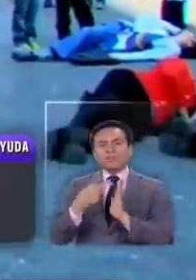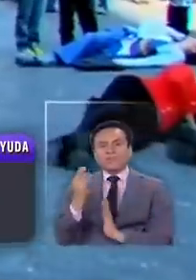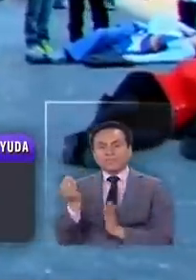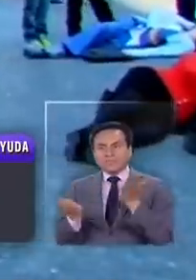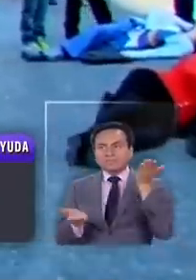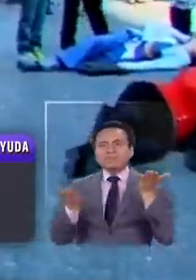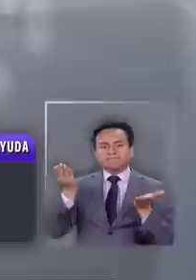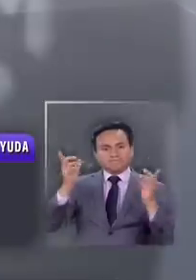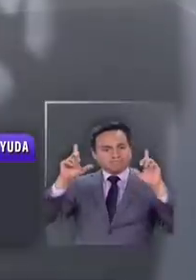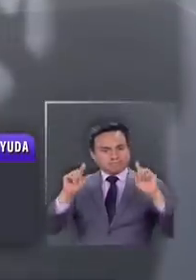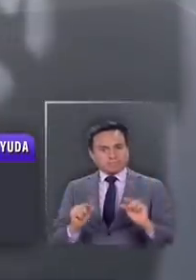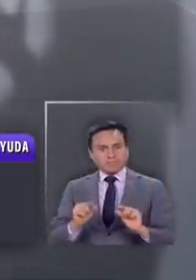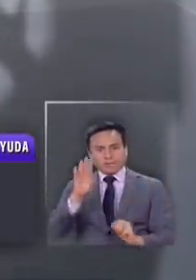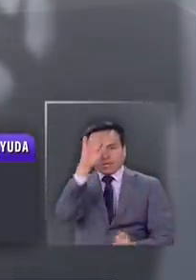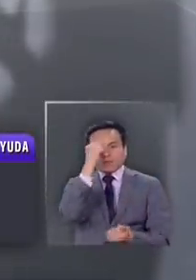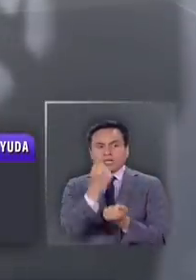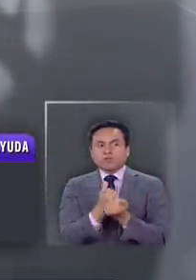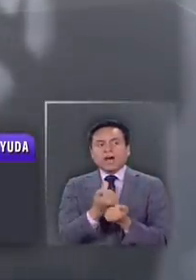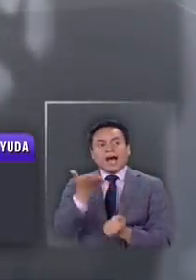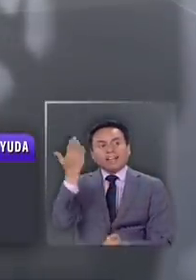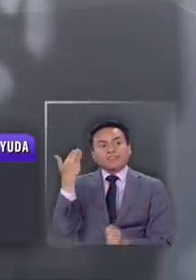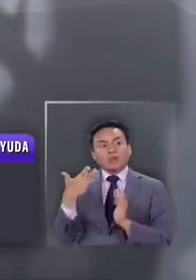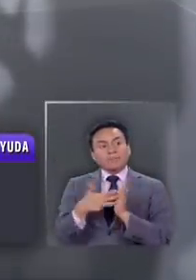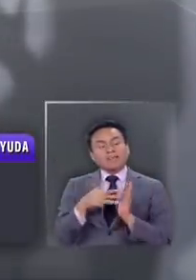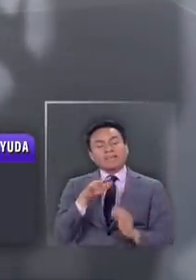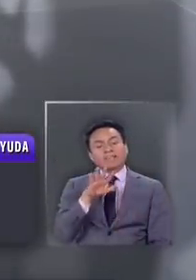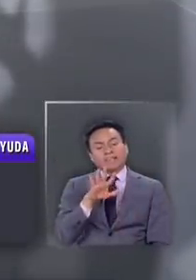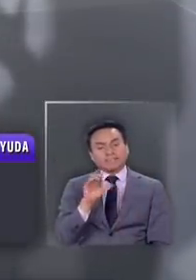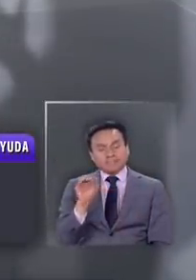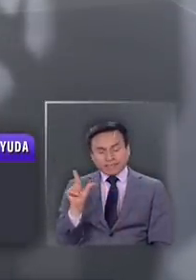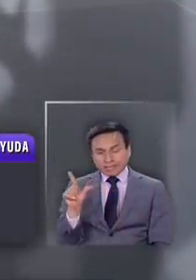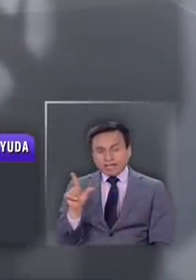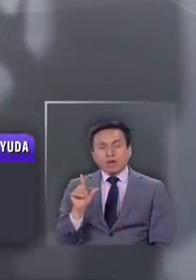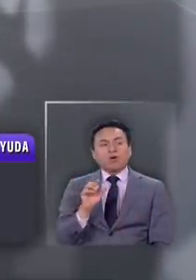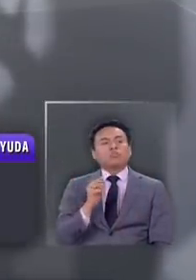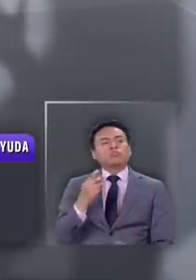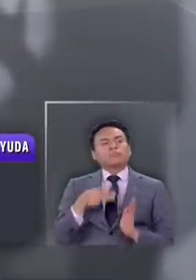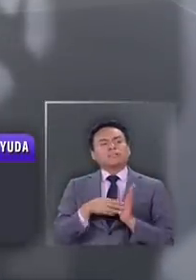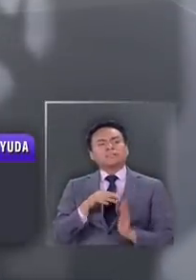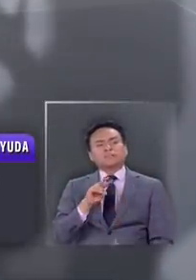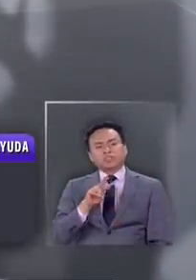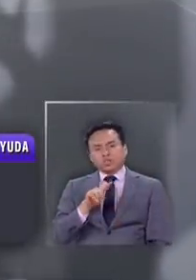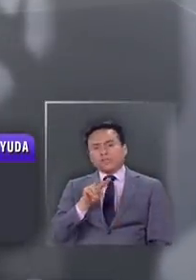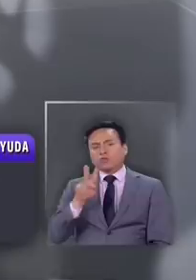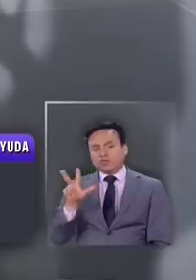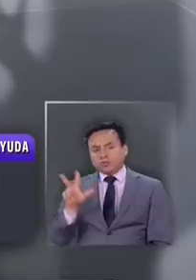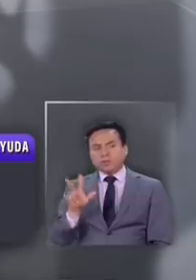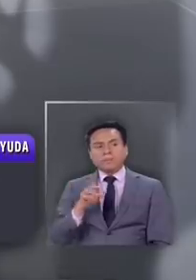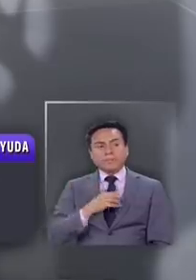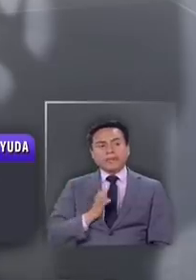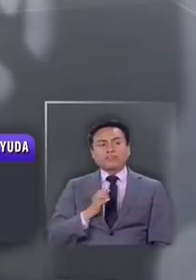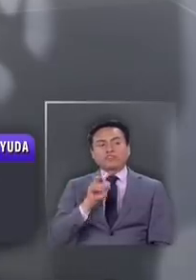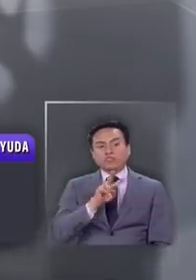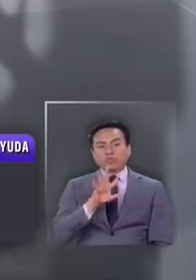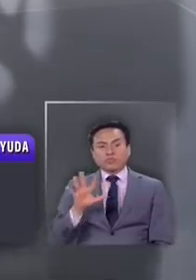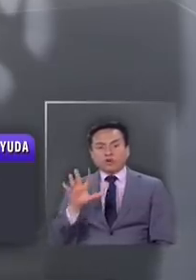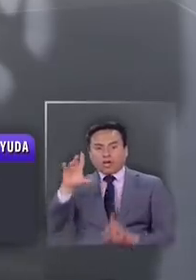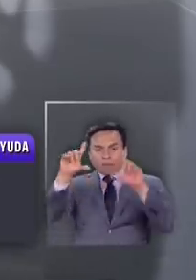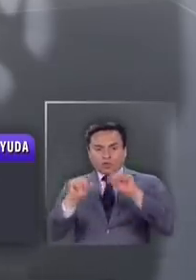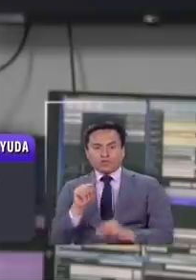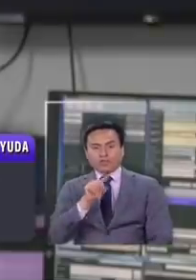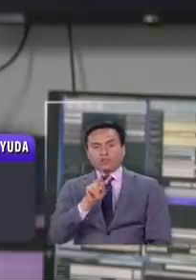2020. En Carabineros pasaron de 9.507 a 8.128 y en la PDI disminuyeron de 255 a